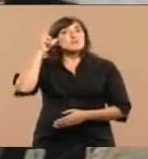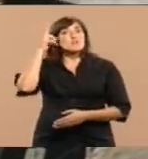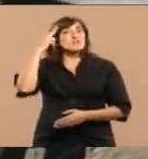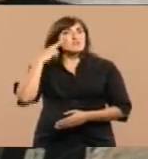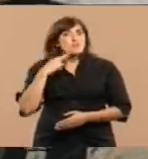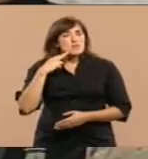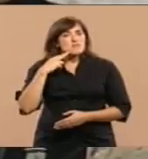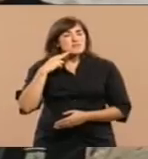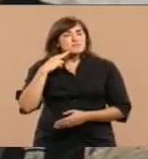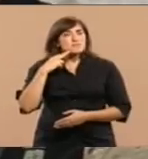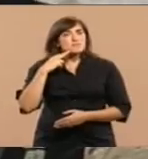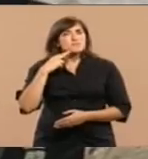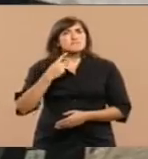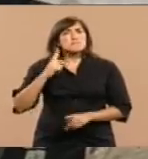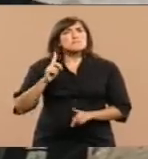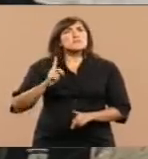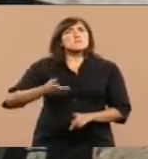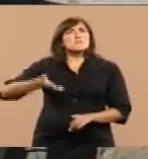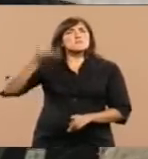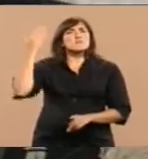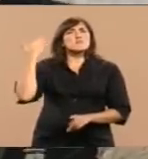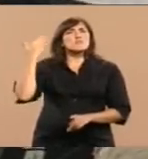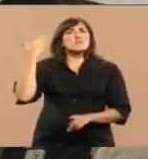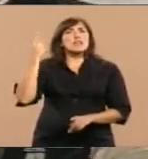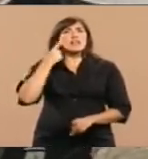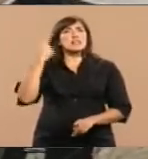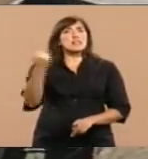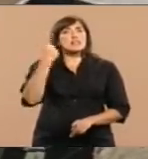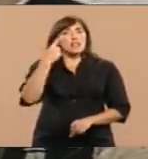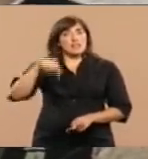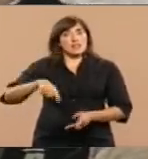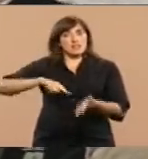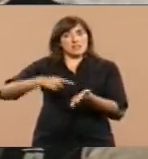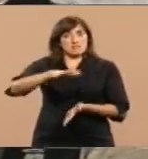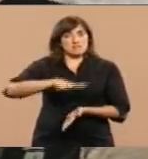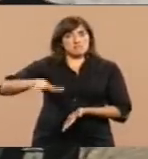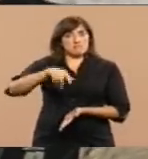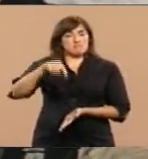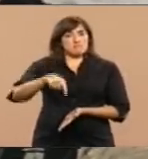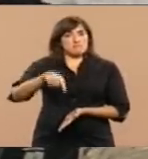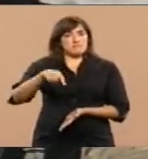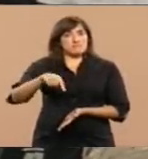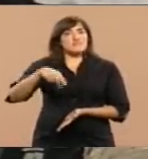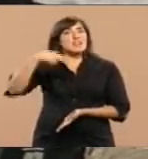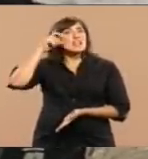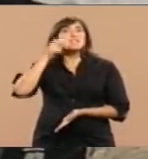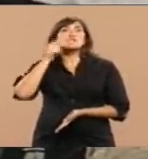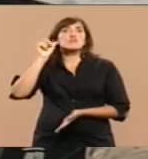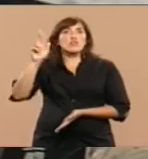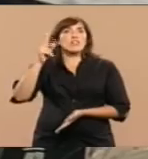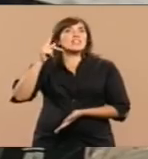el entonces Intendente de esta ciudad, Néstor Kirchner,